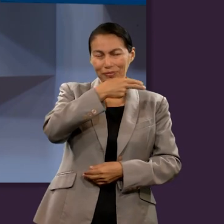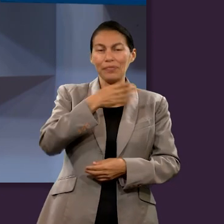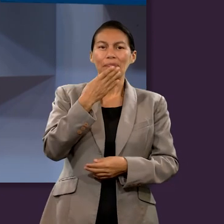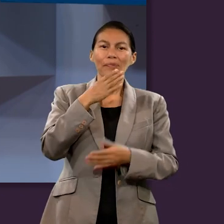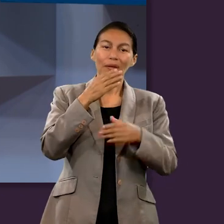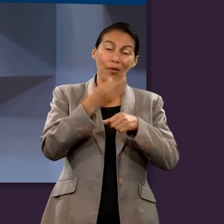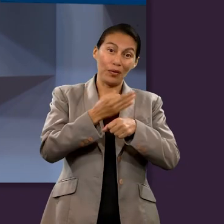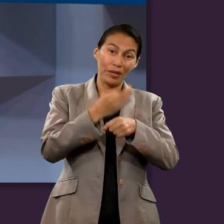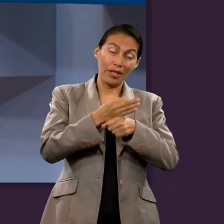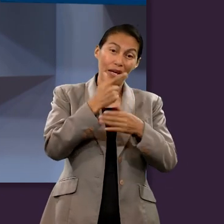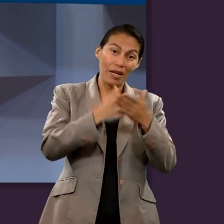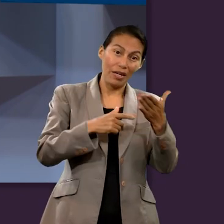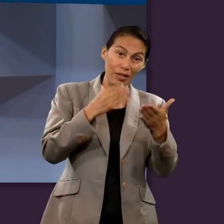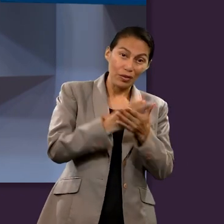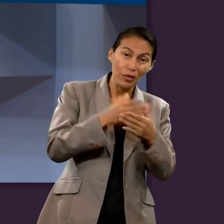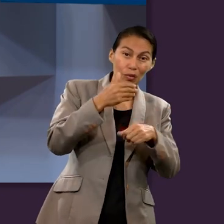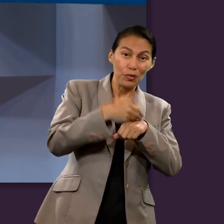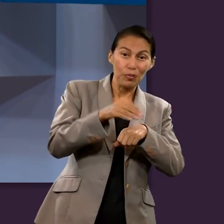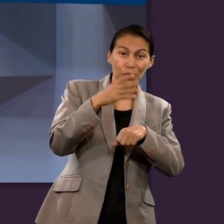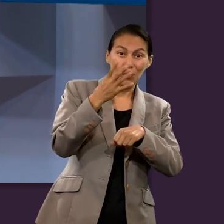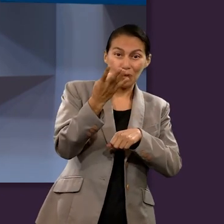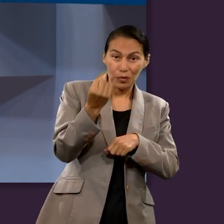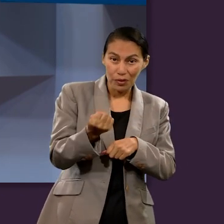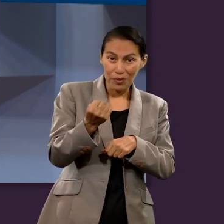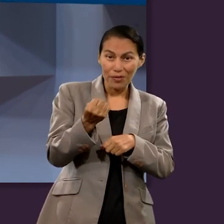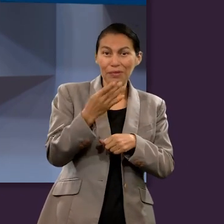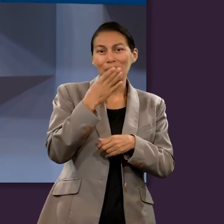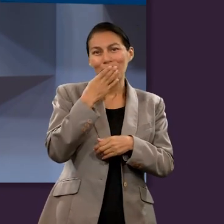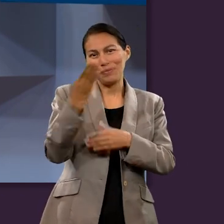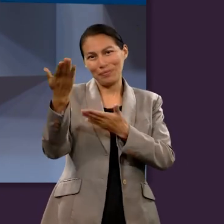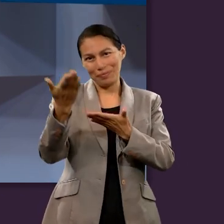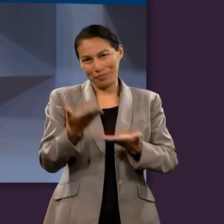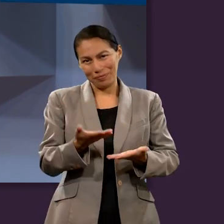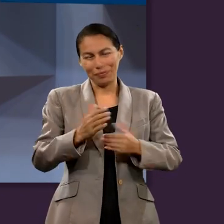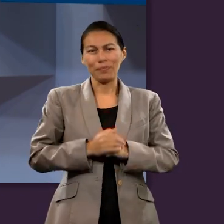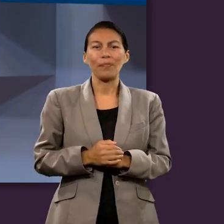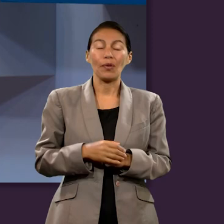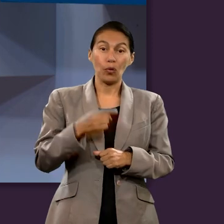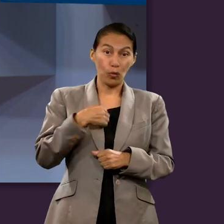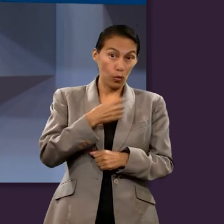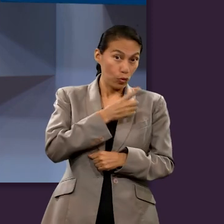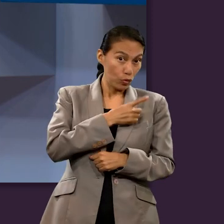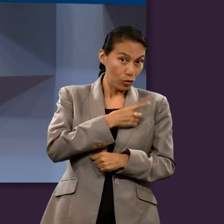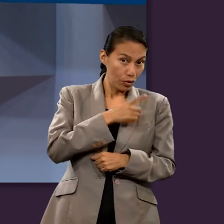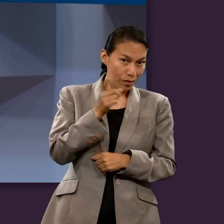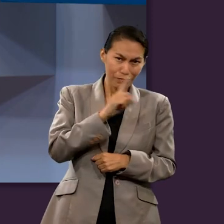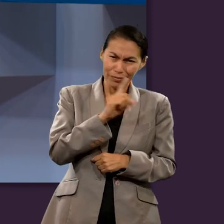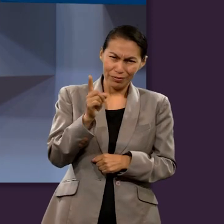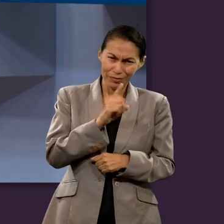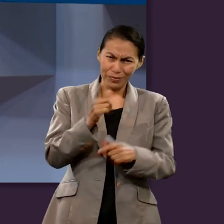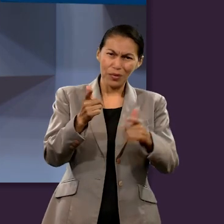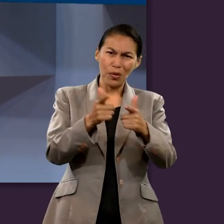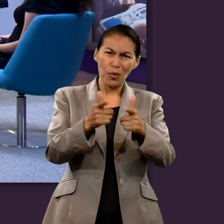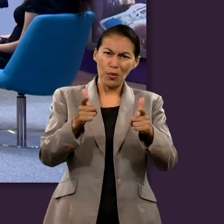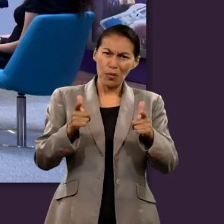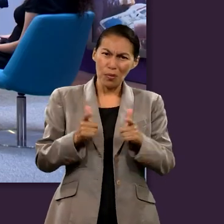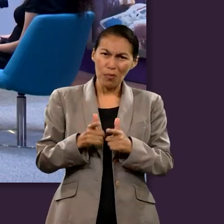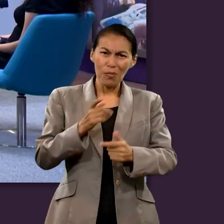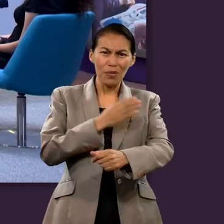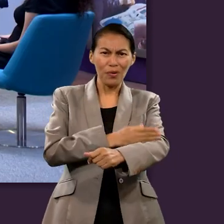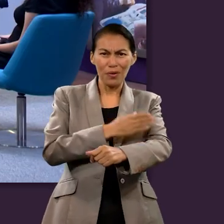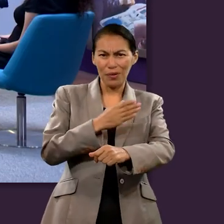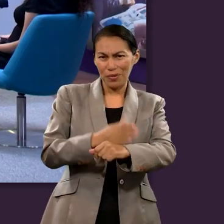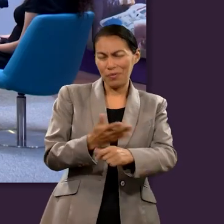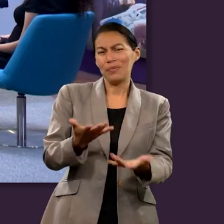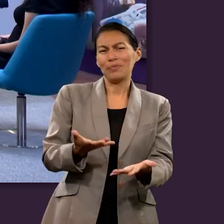bienvenida a la lección número 9 de esta Escuela Sabática Universitaria. Y no estoy sola, siempre nos acompaña un